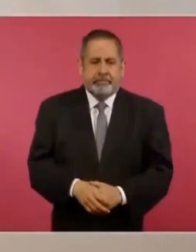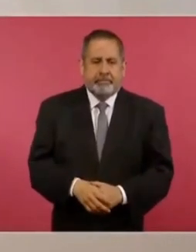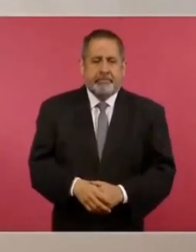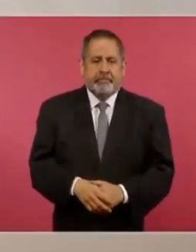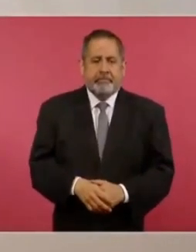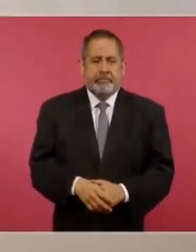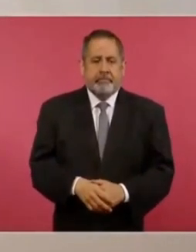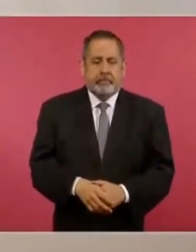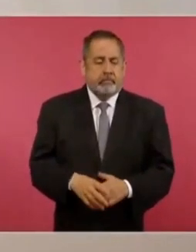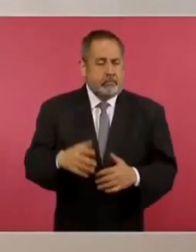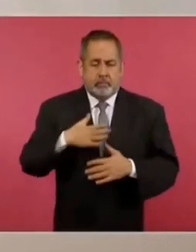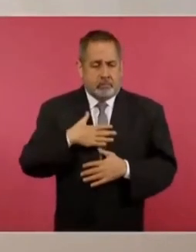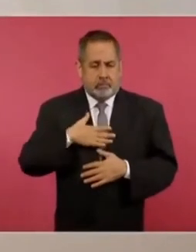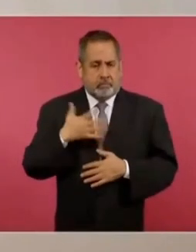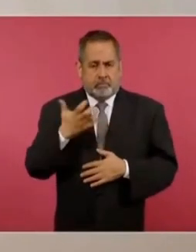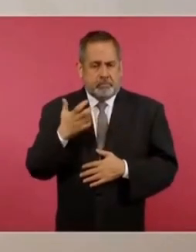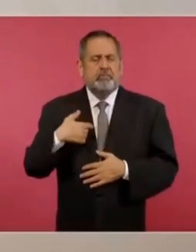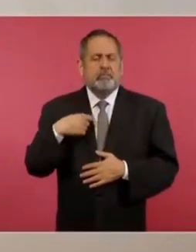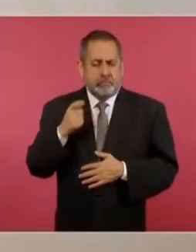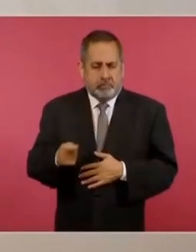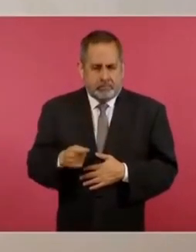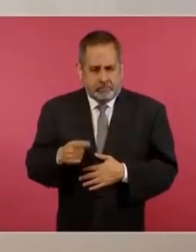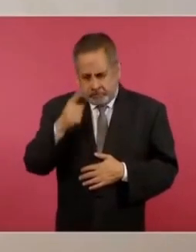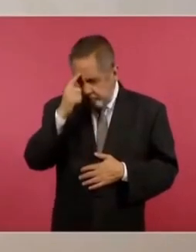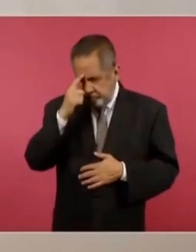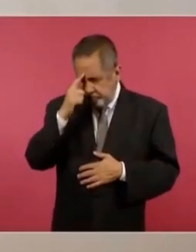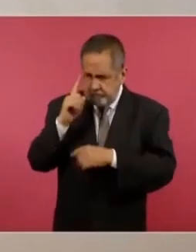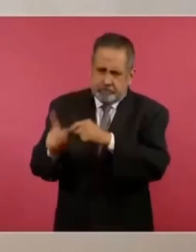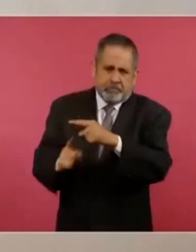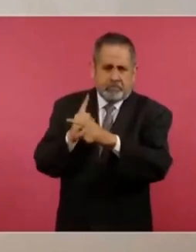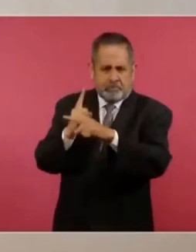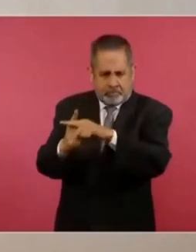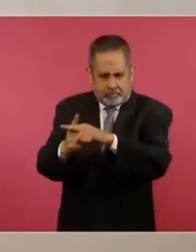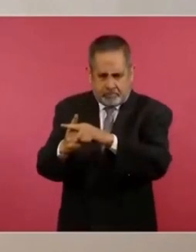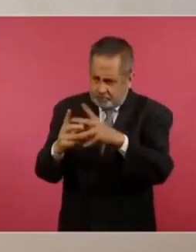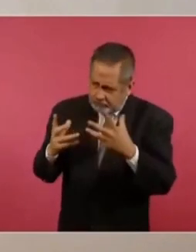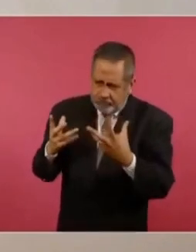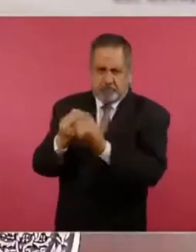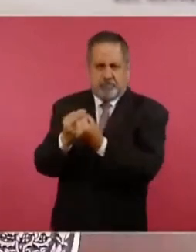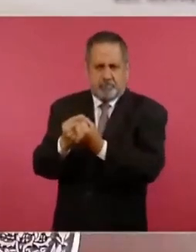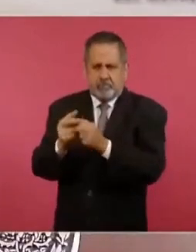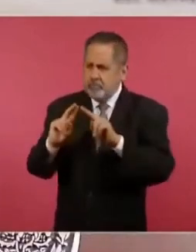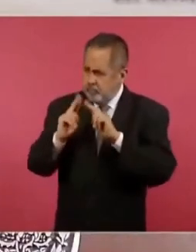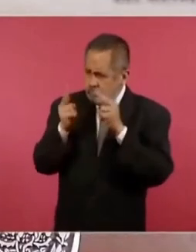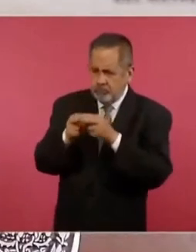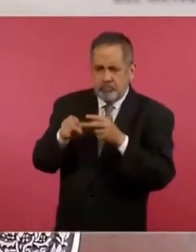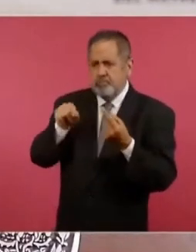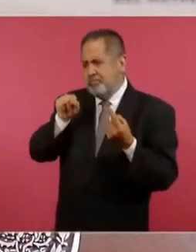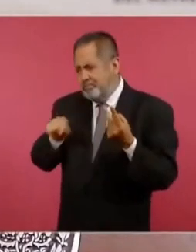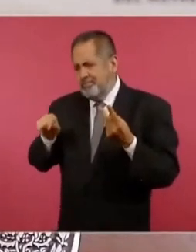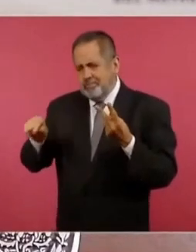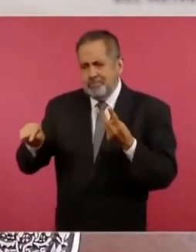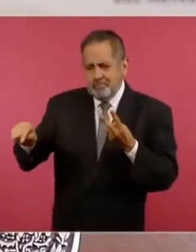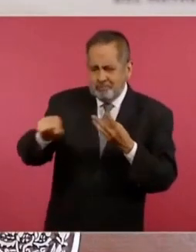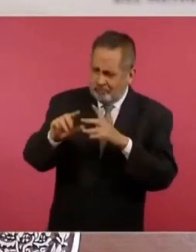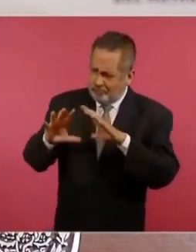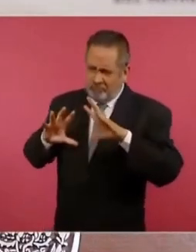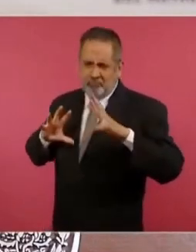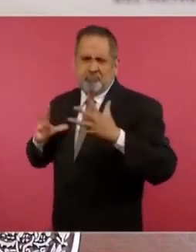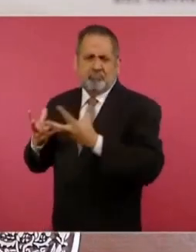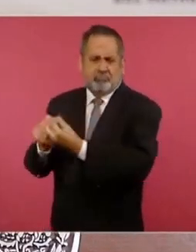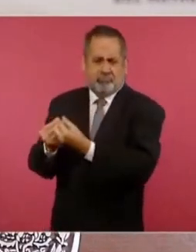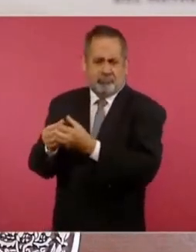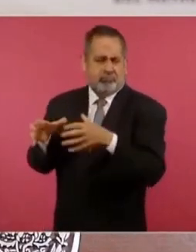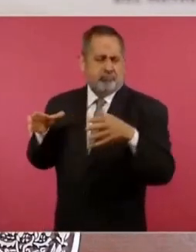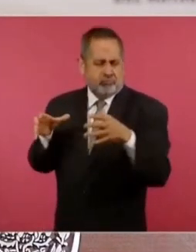Entonces, lo que hicimos fue vamos a sumarnos, vamos a unirnos todos y